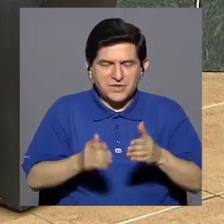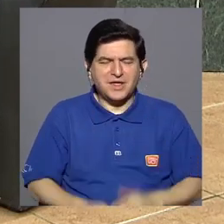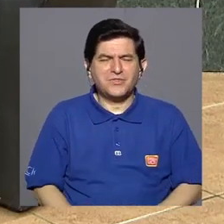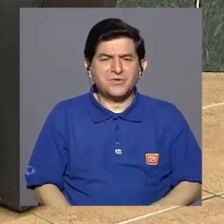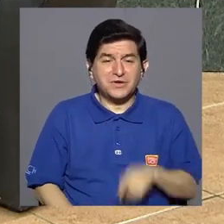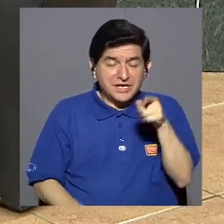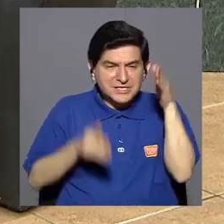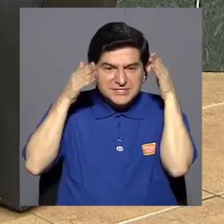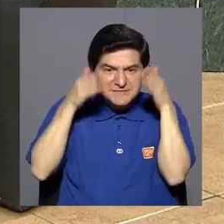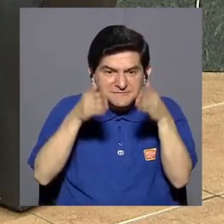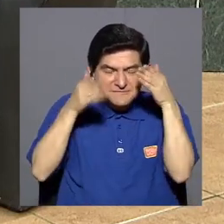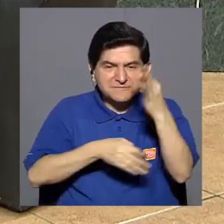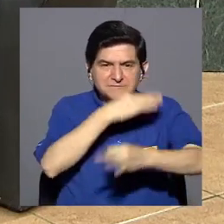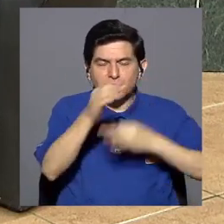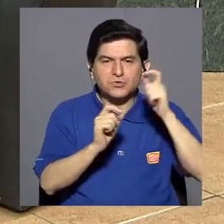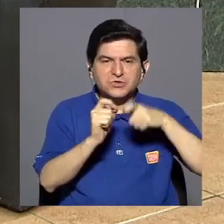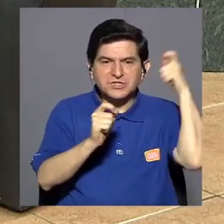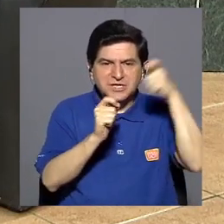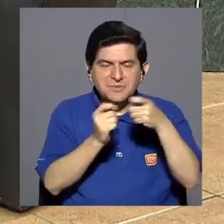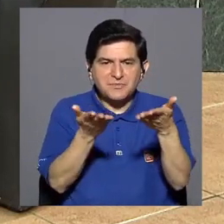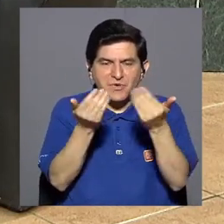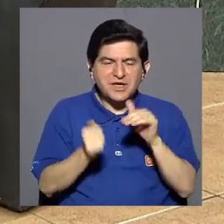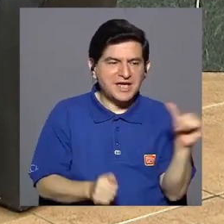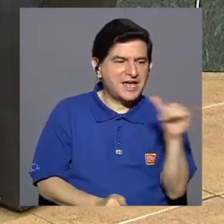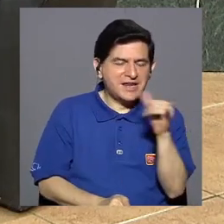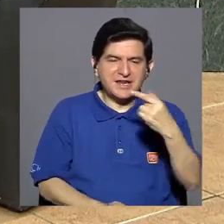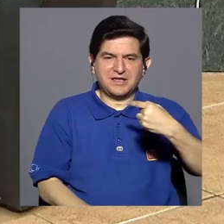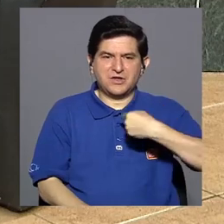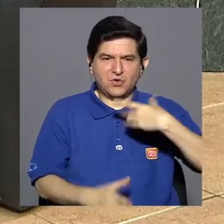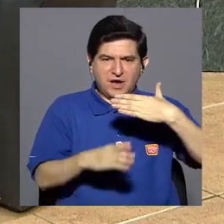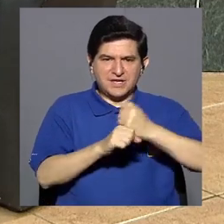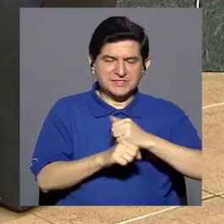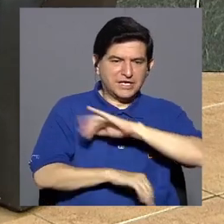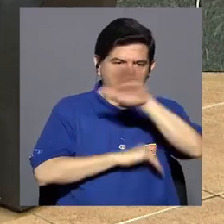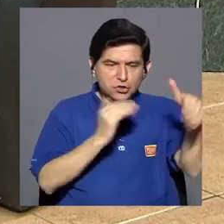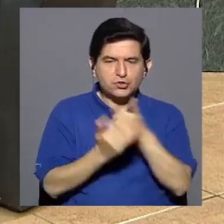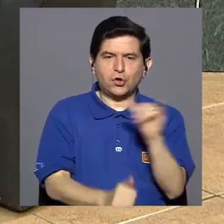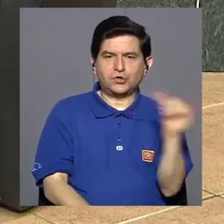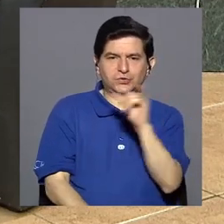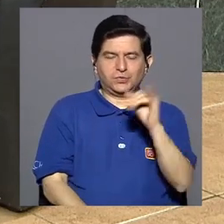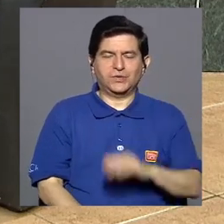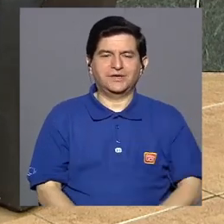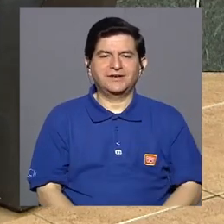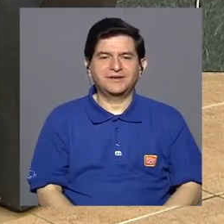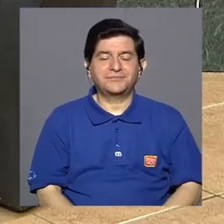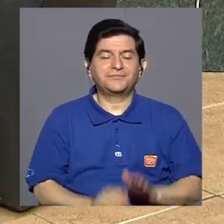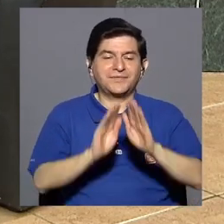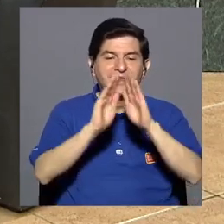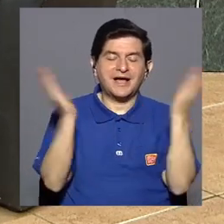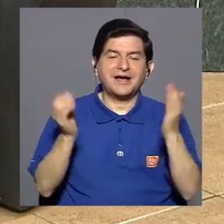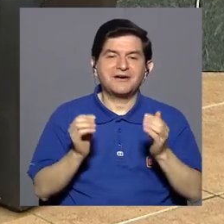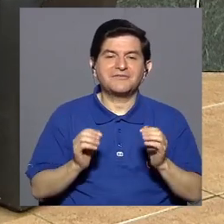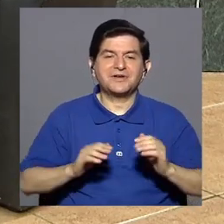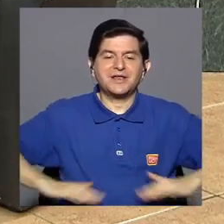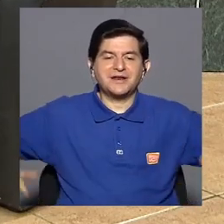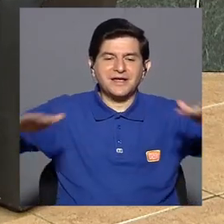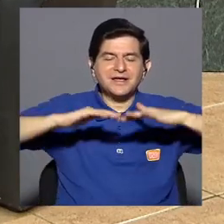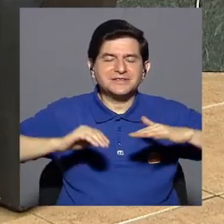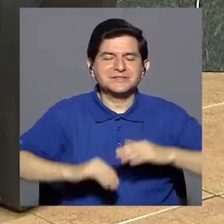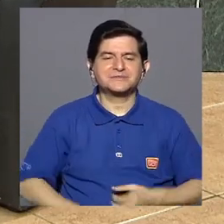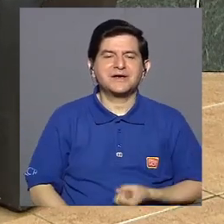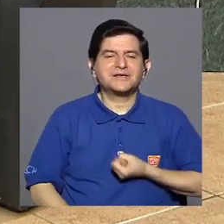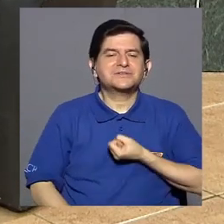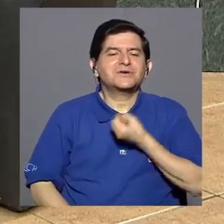desgaste estaba obsesionada con un tipo de cuido y querían que cuidaran como ella cuidaba. Entonces, abriendo espacios para liberar estas